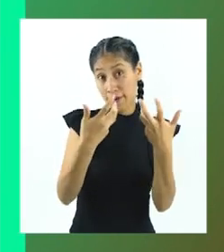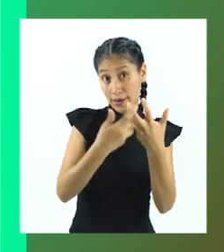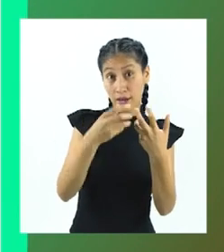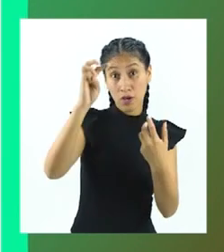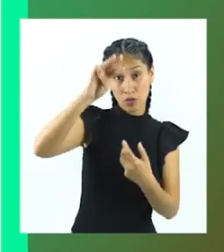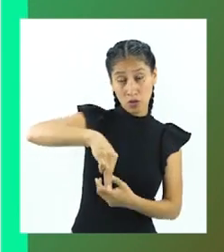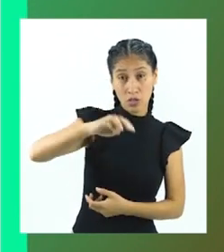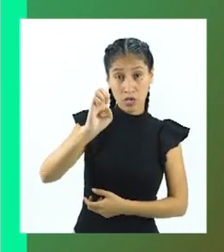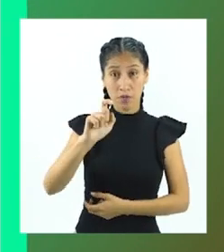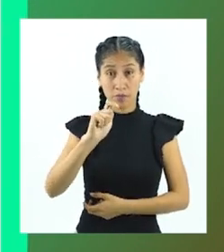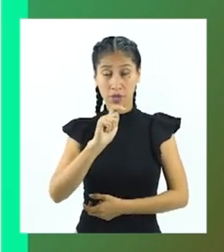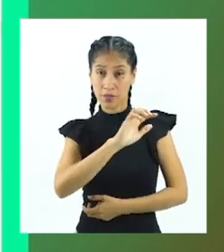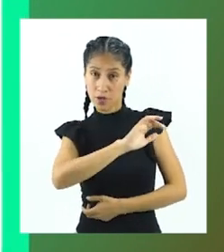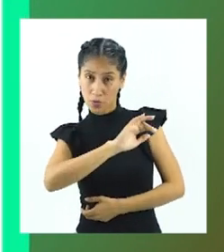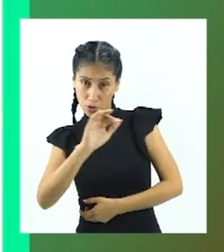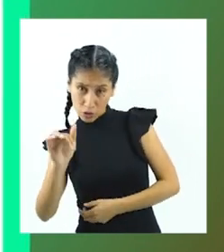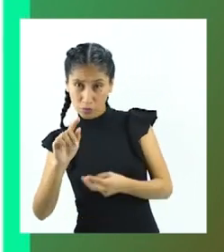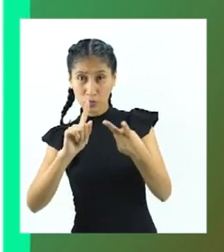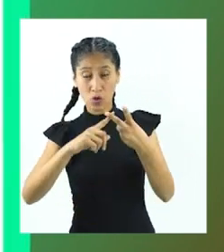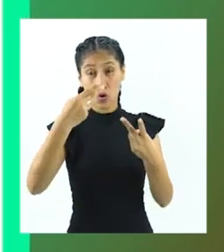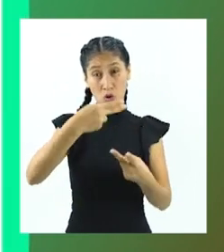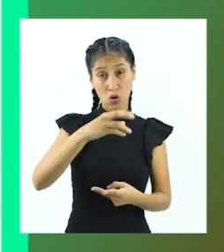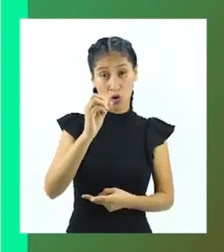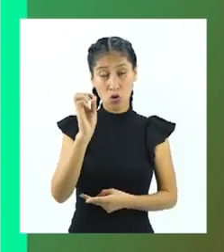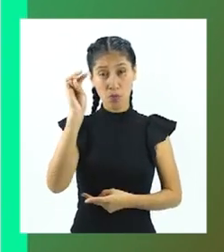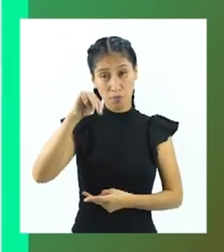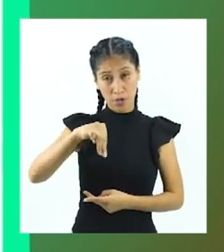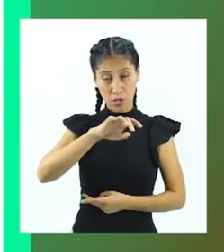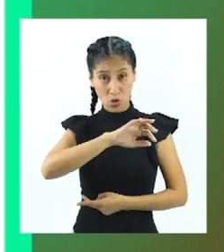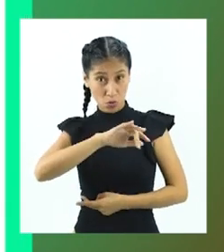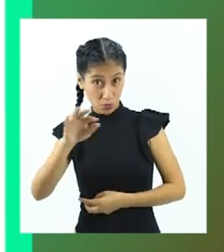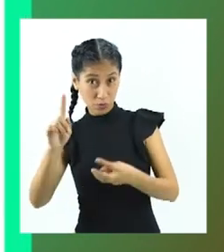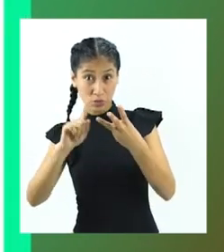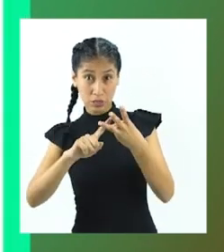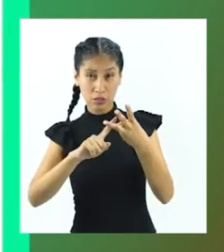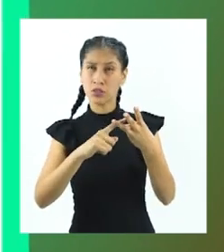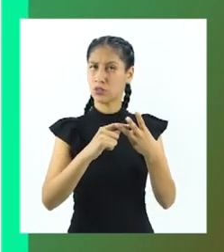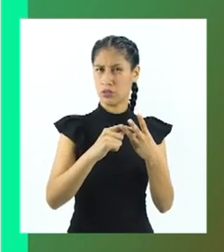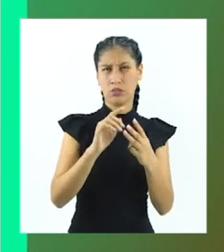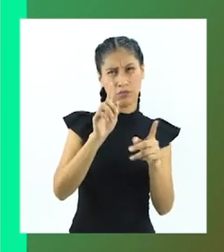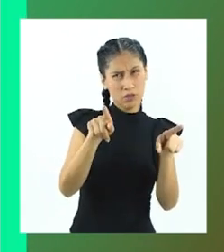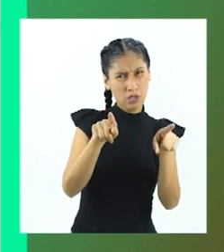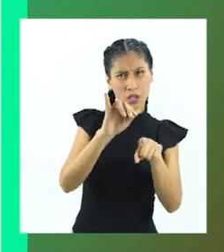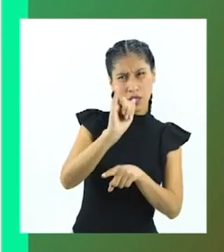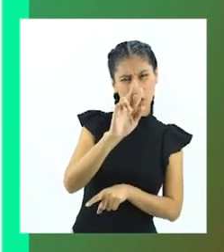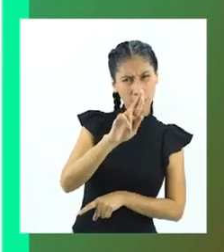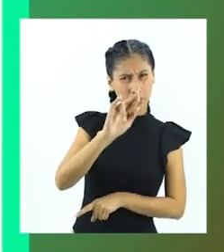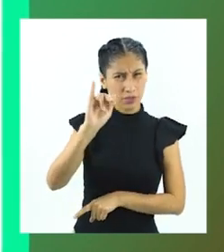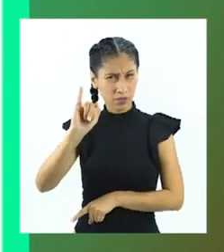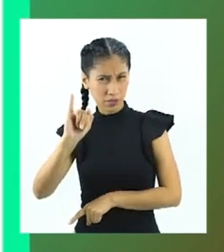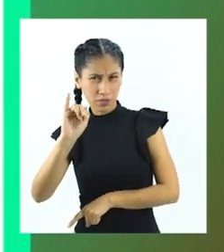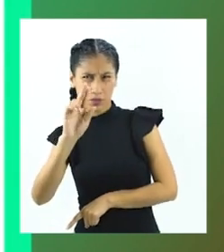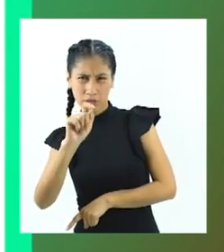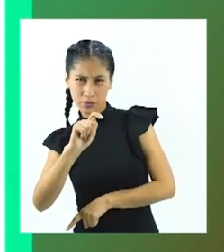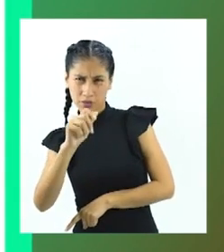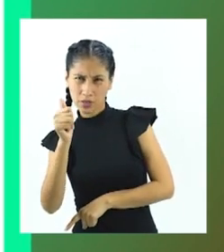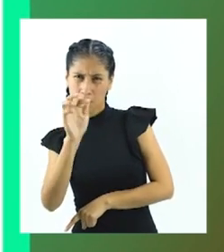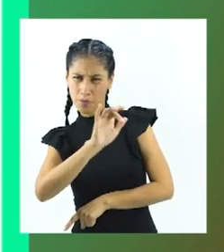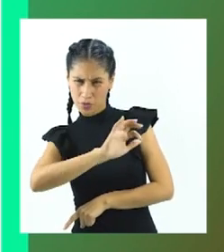metabolismo, la homeostasis, el crecimiento y responden a estímulos por irritabilidad, además de